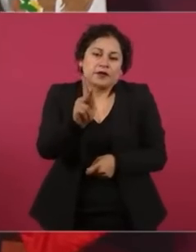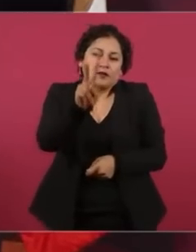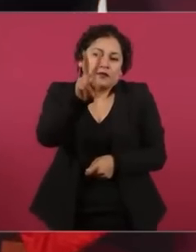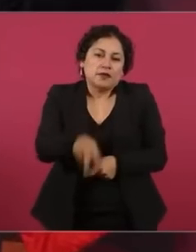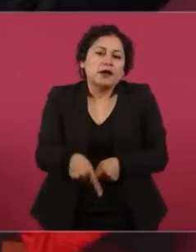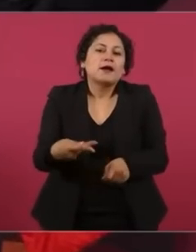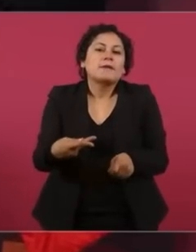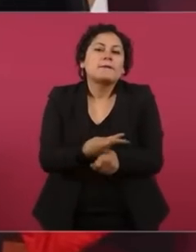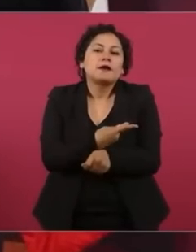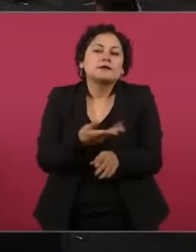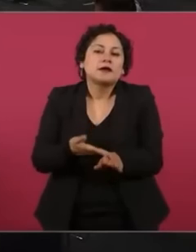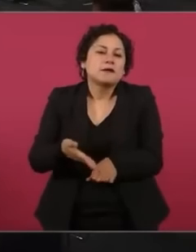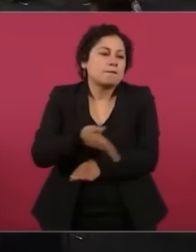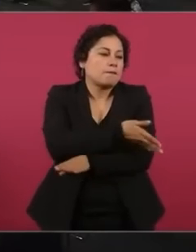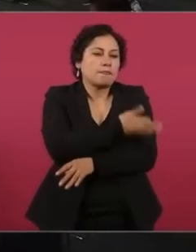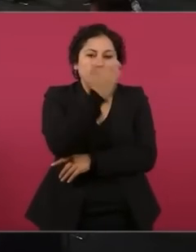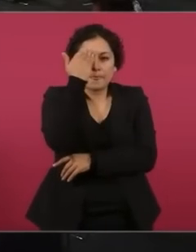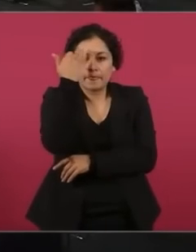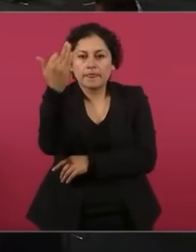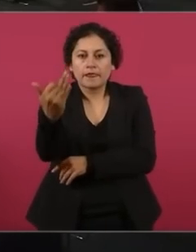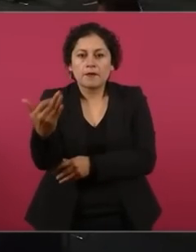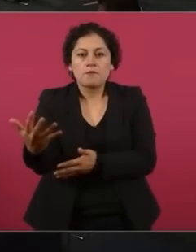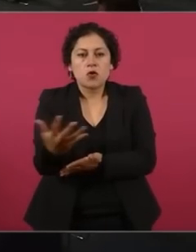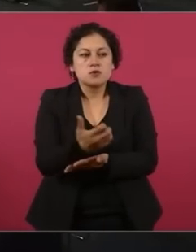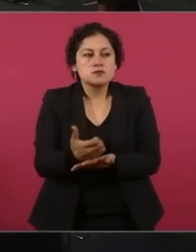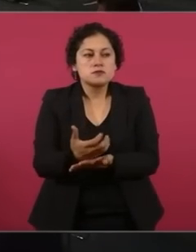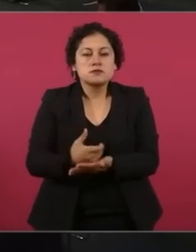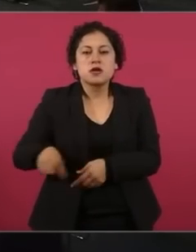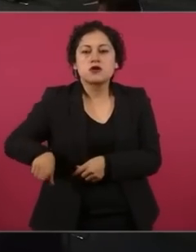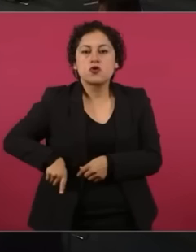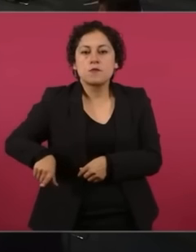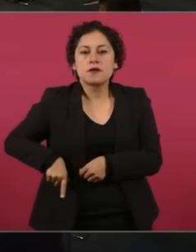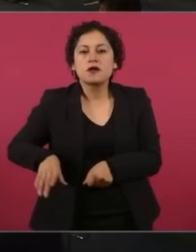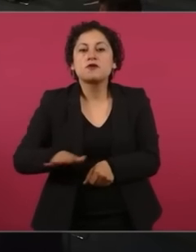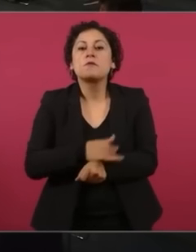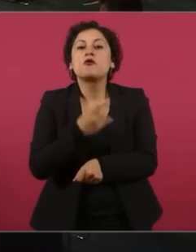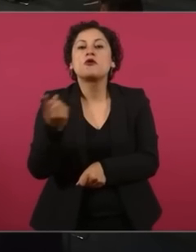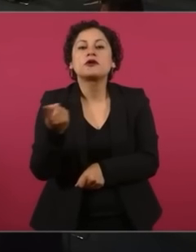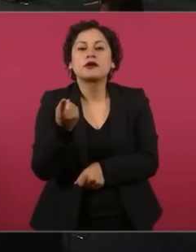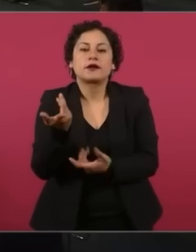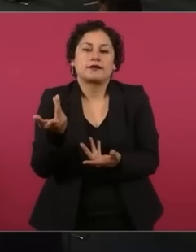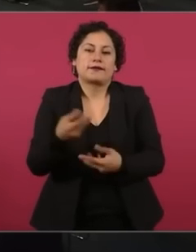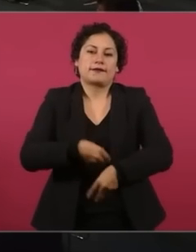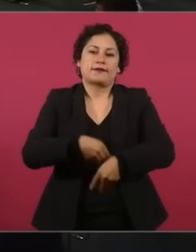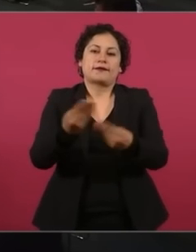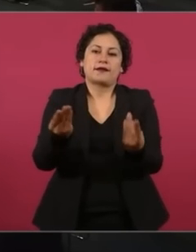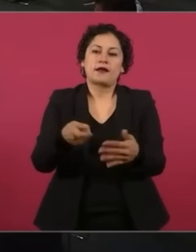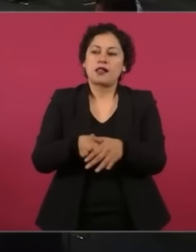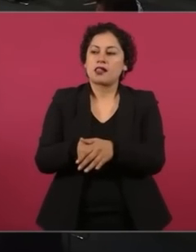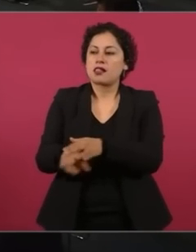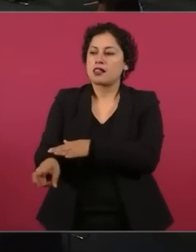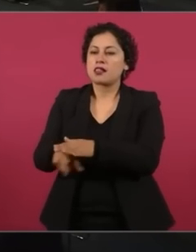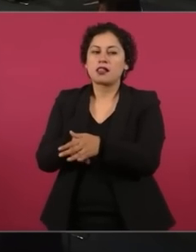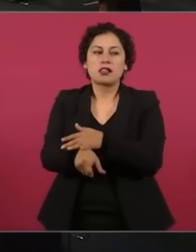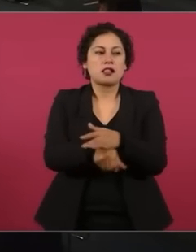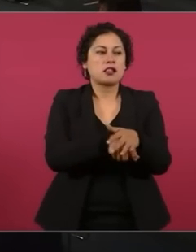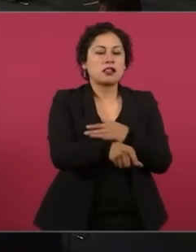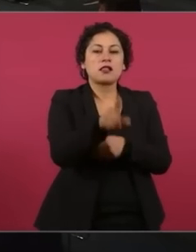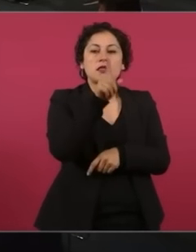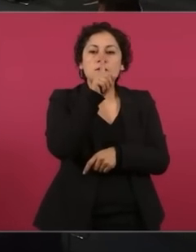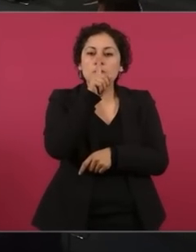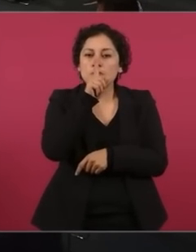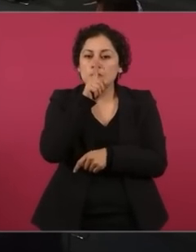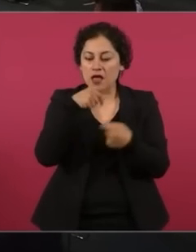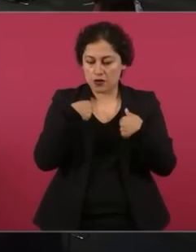para que se hicieran de la vista